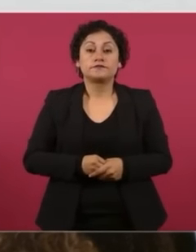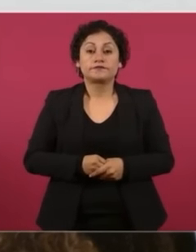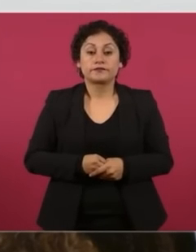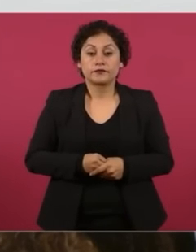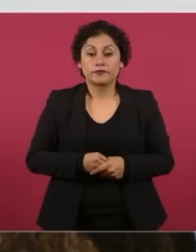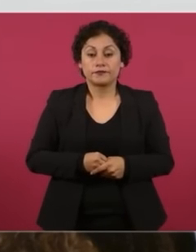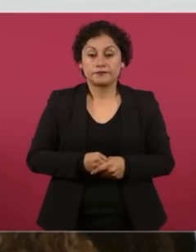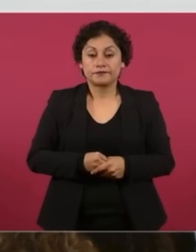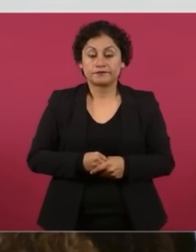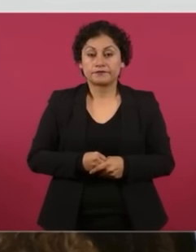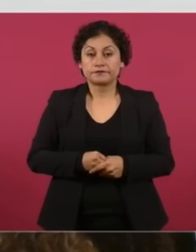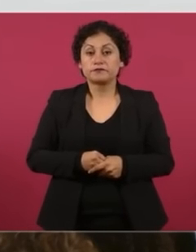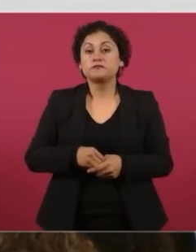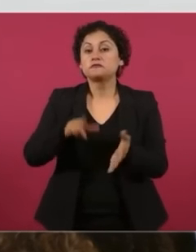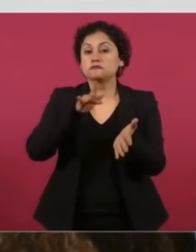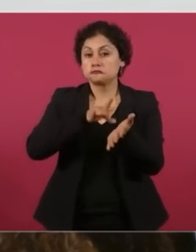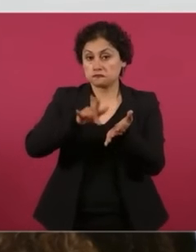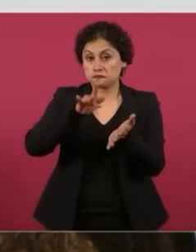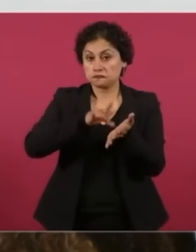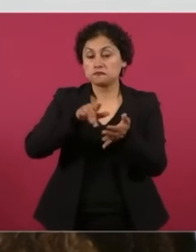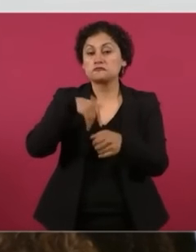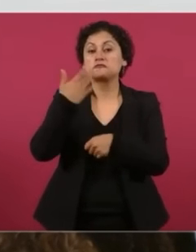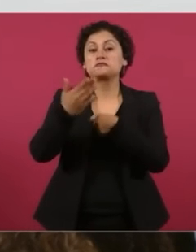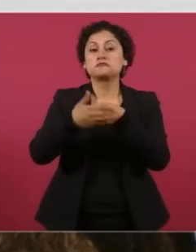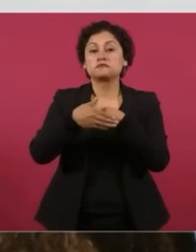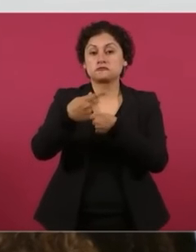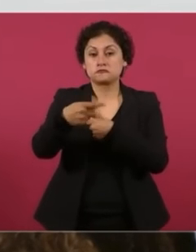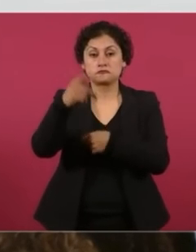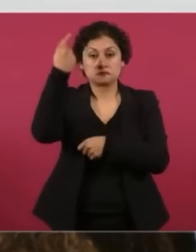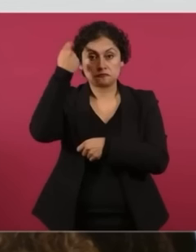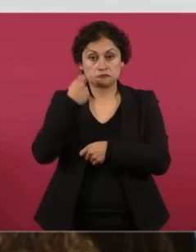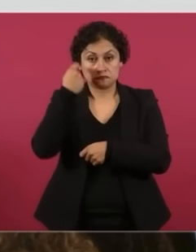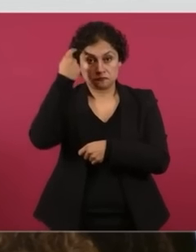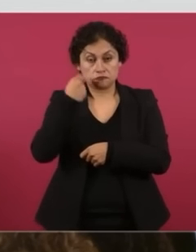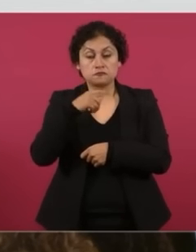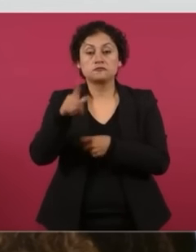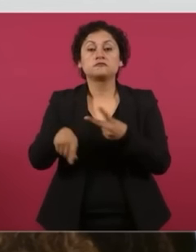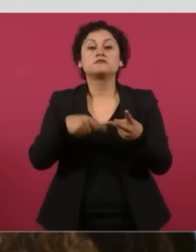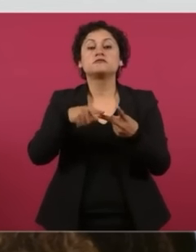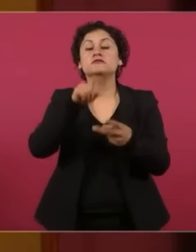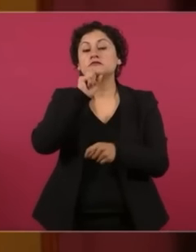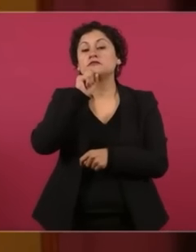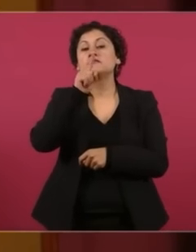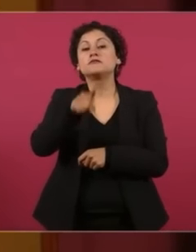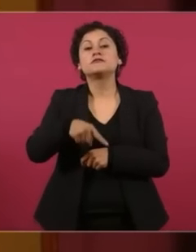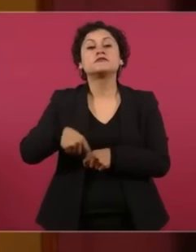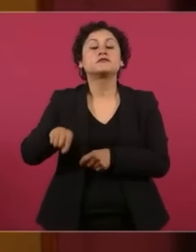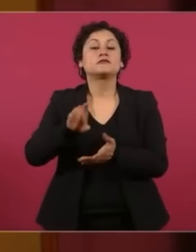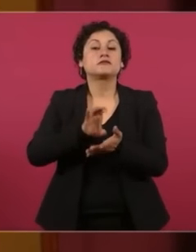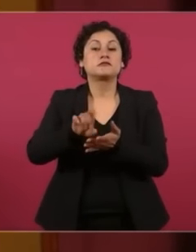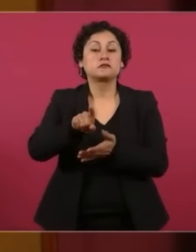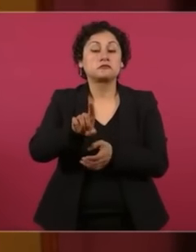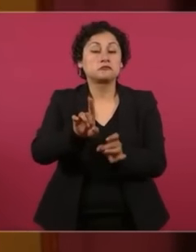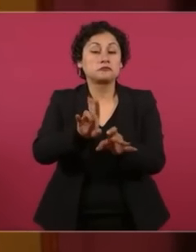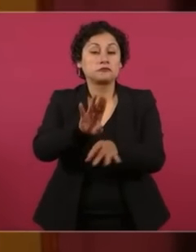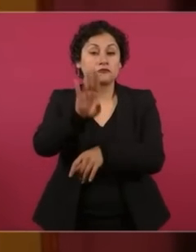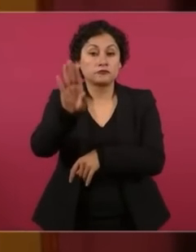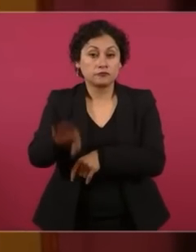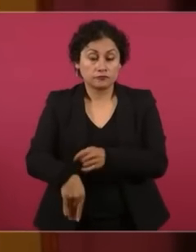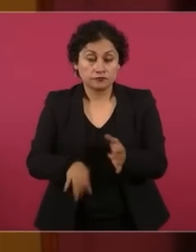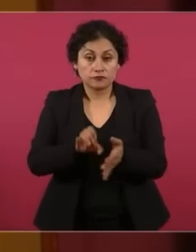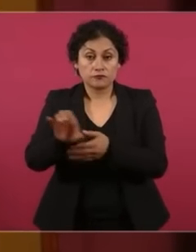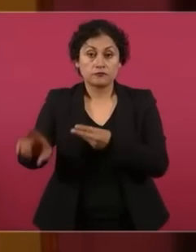Estímulo por jubilación, pago de defunción, licencia